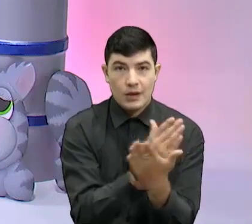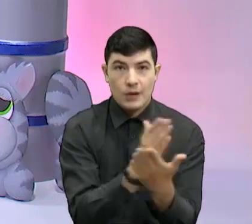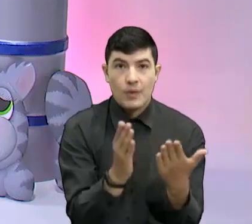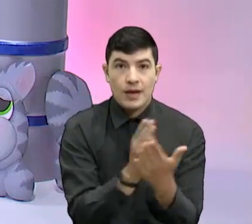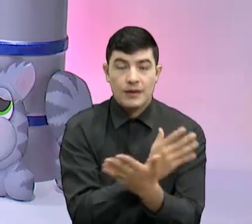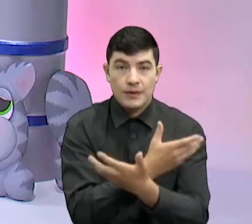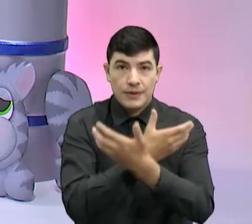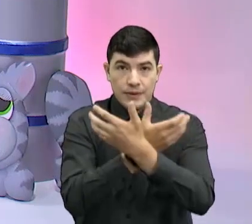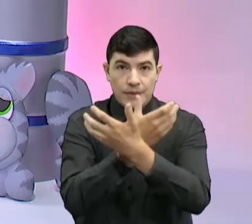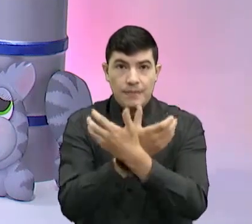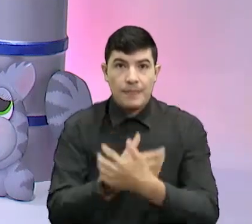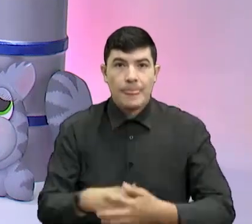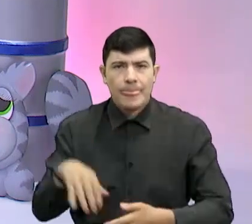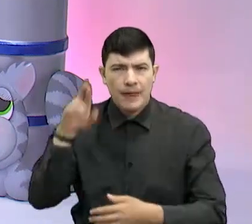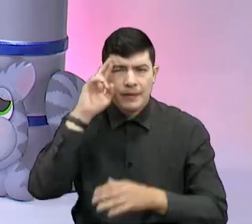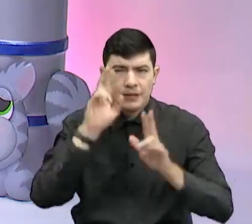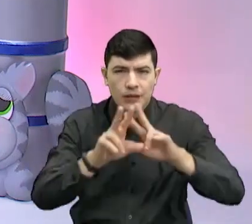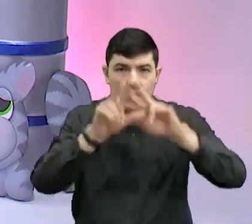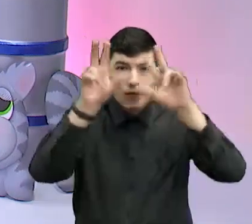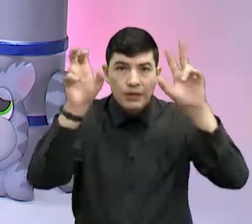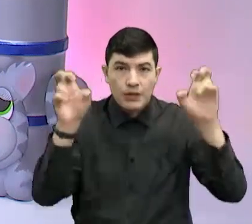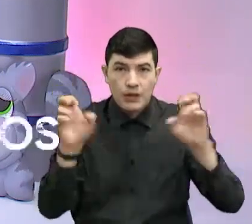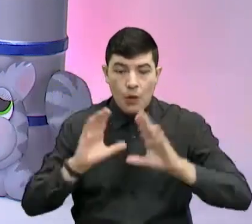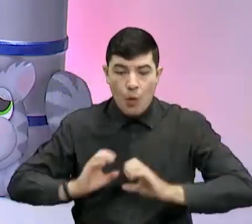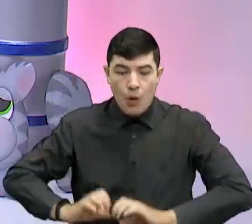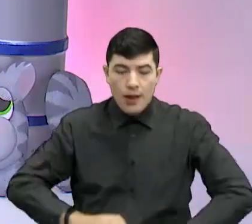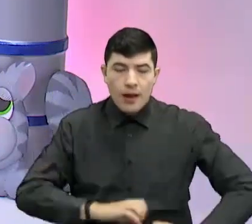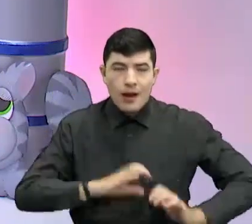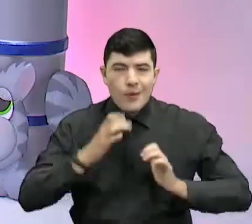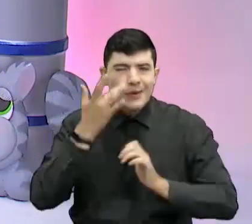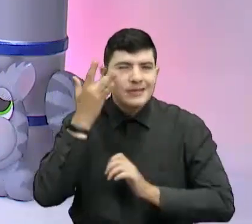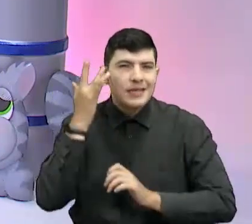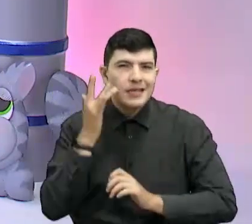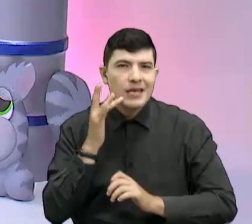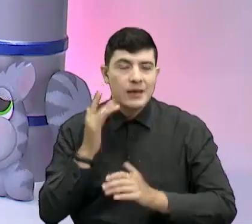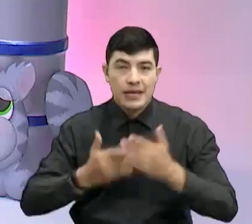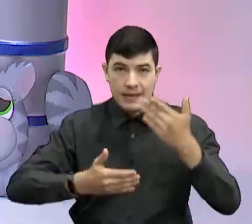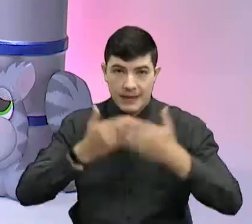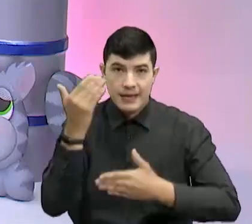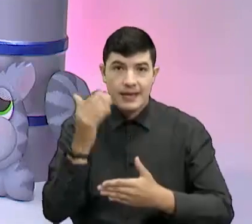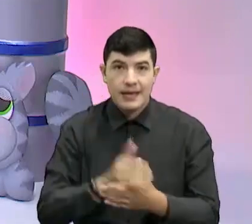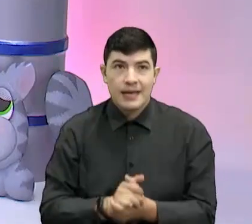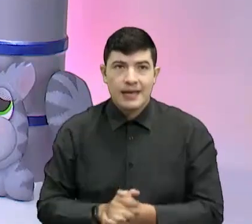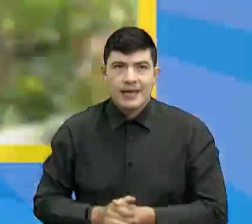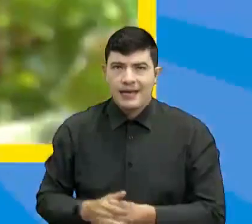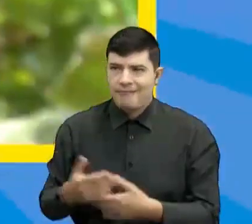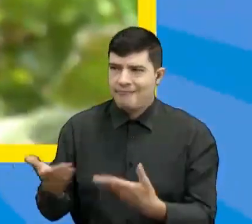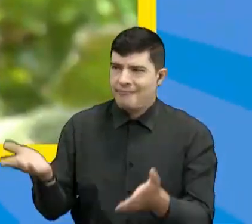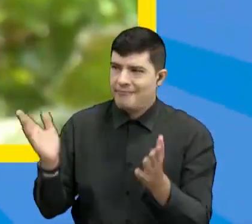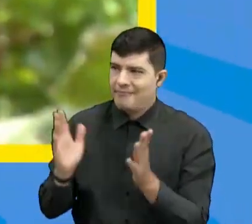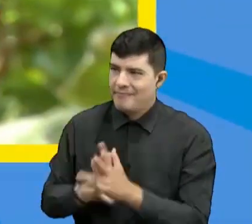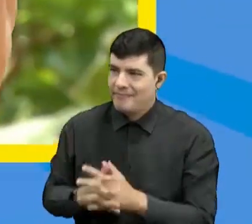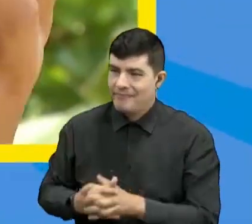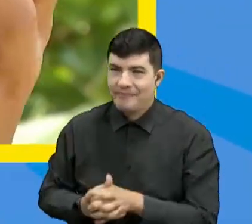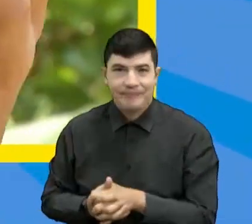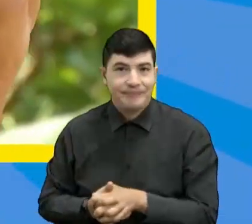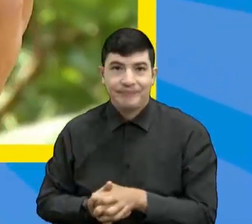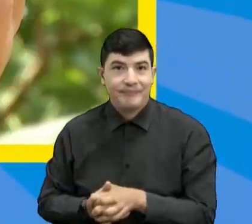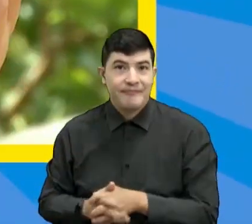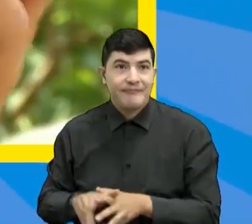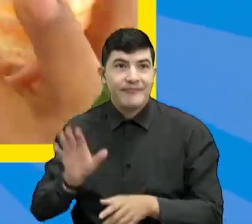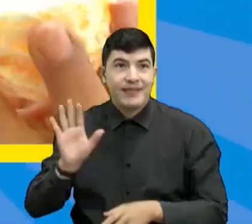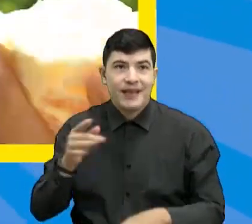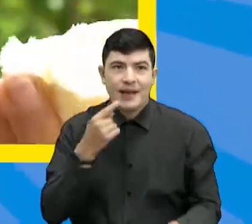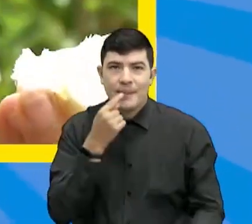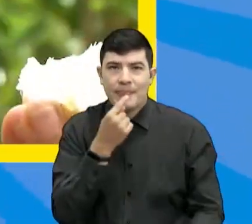pónganlo entonces, órganos de los sentidos, ala, y nos fuimos. Ah, oíganos. Este es el primero, miren. El gusto.